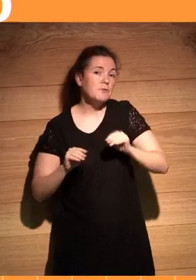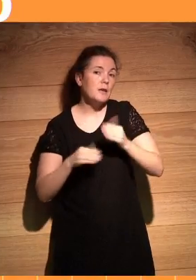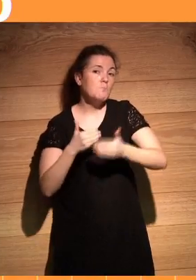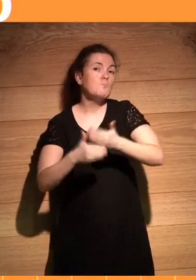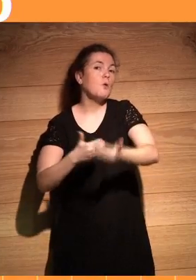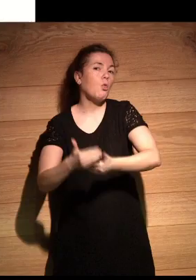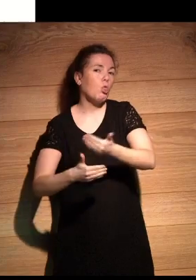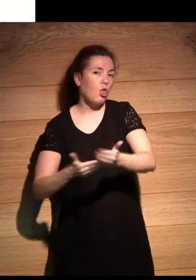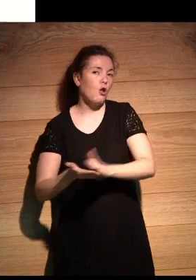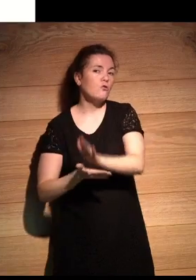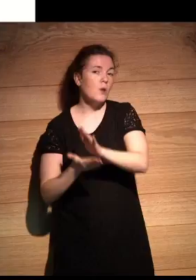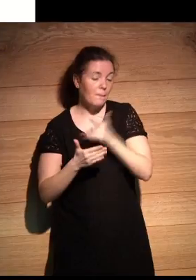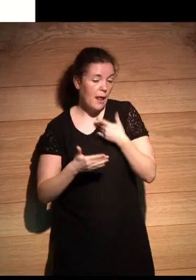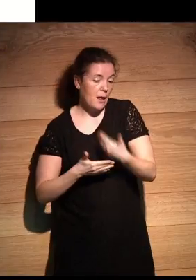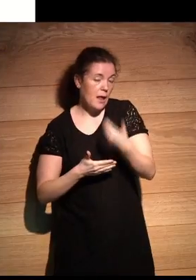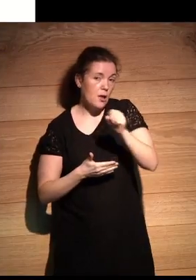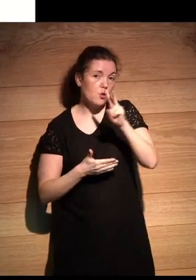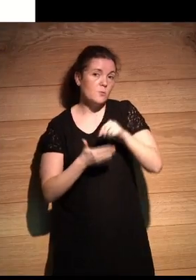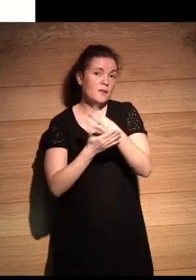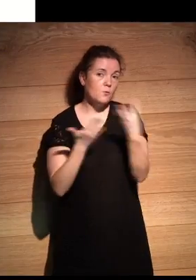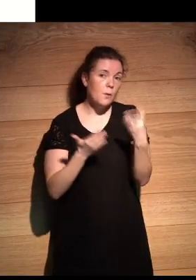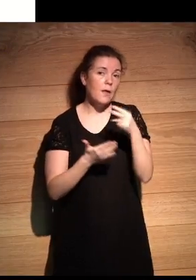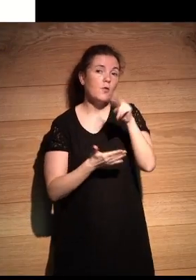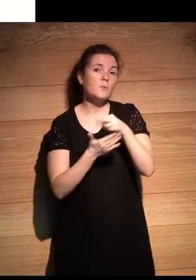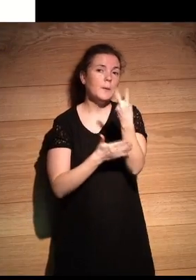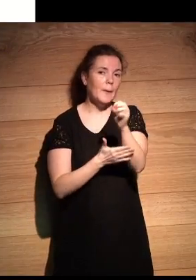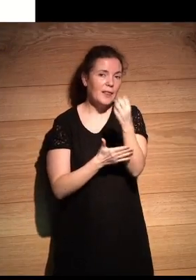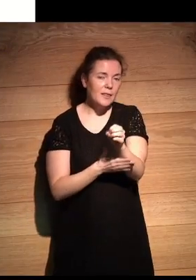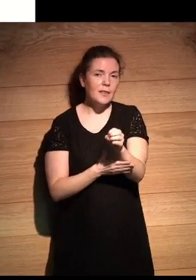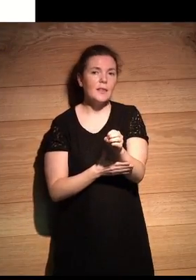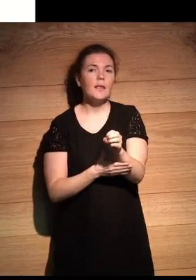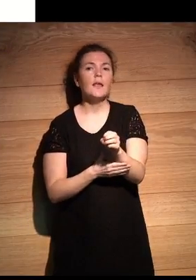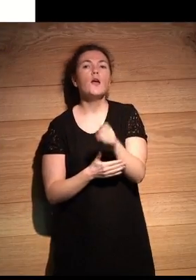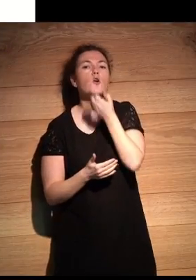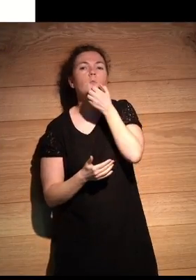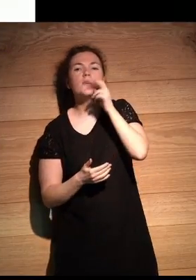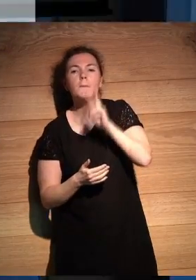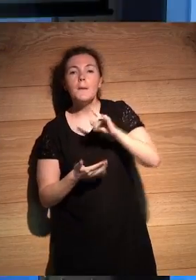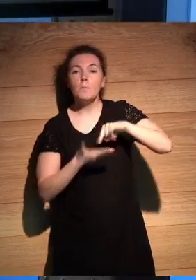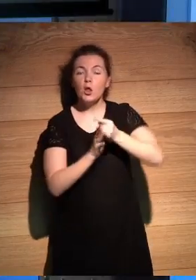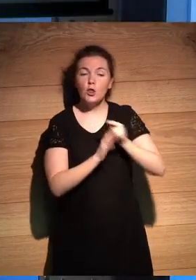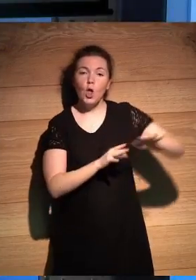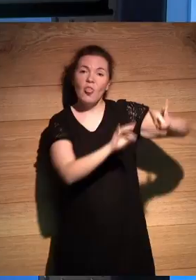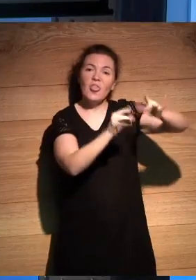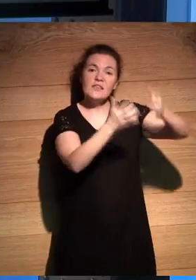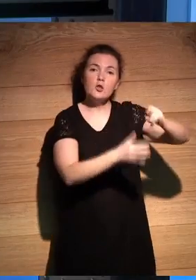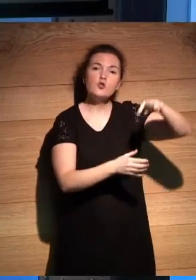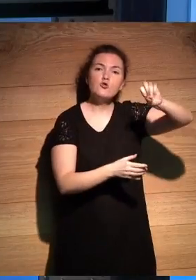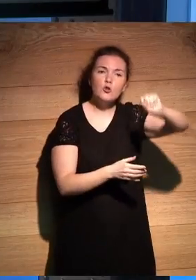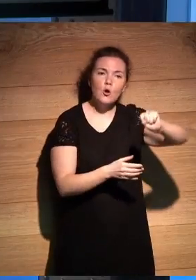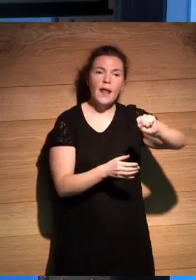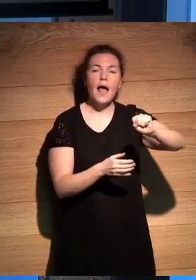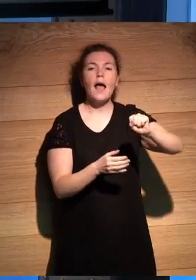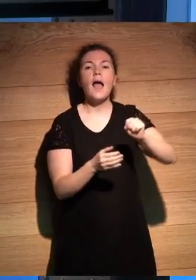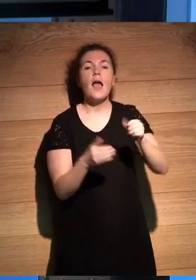para este próximo 2019-2020 de cómo se vería todo el proyecto de los desiertos de Sonora en un white